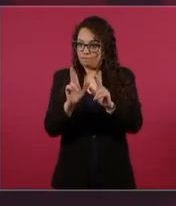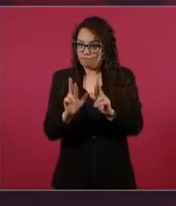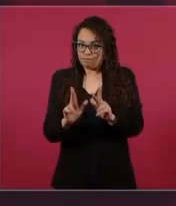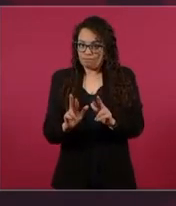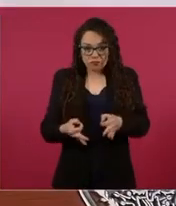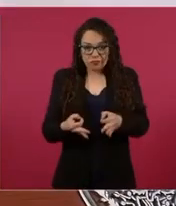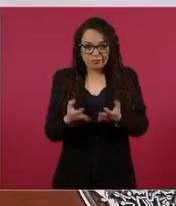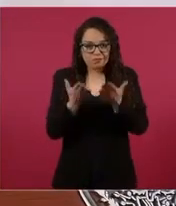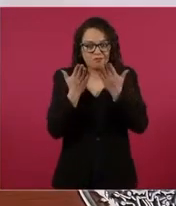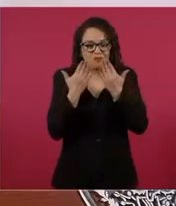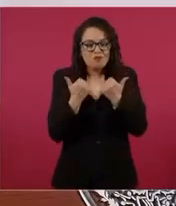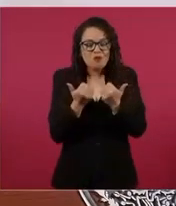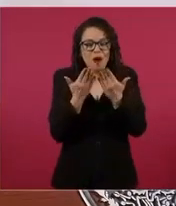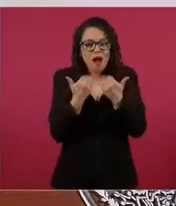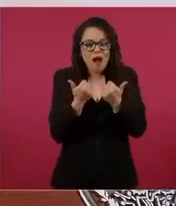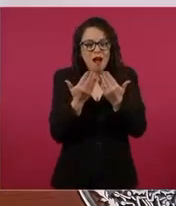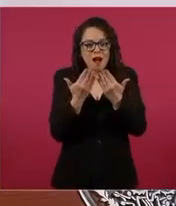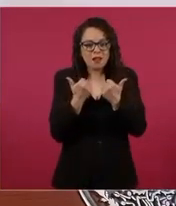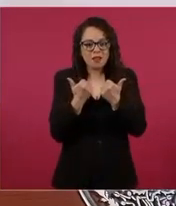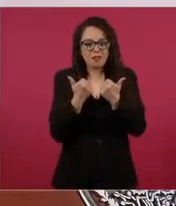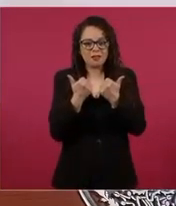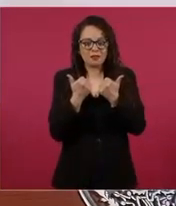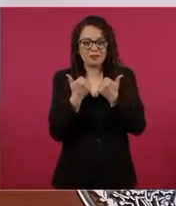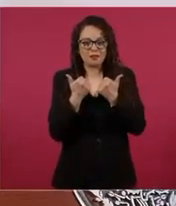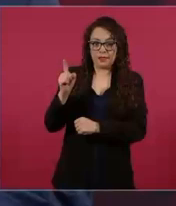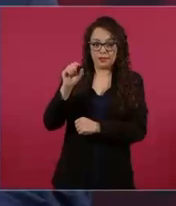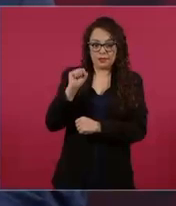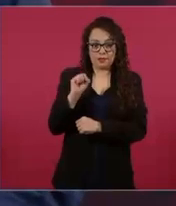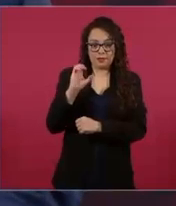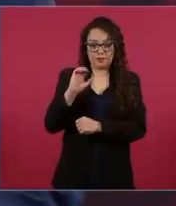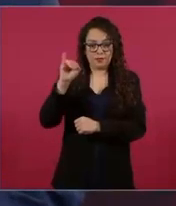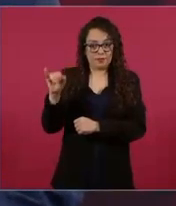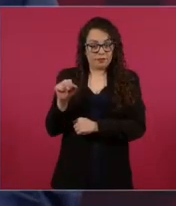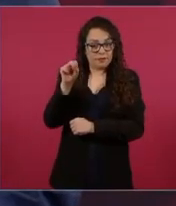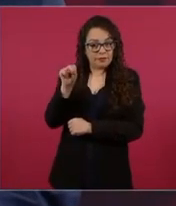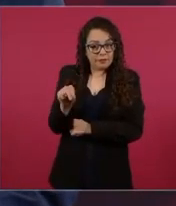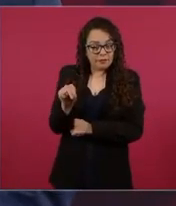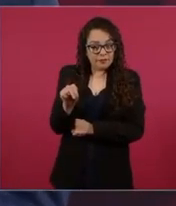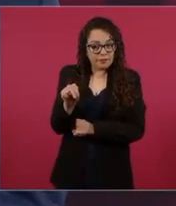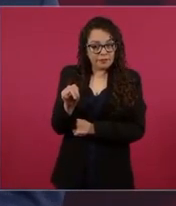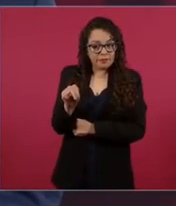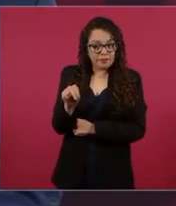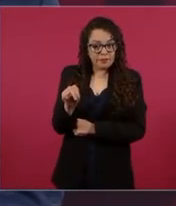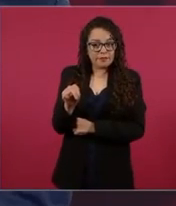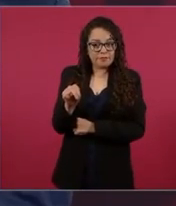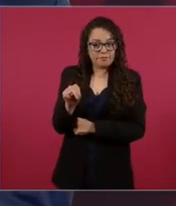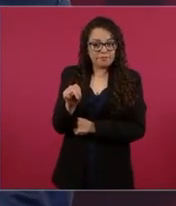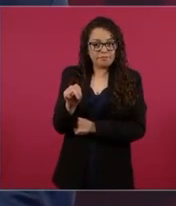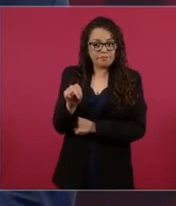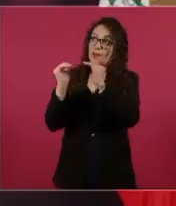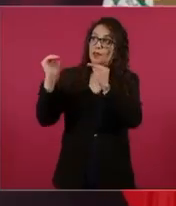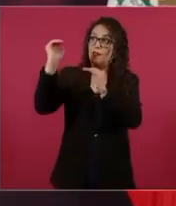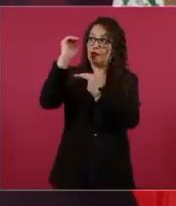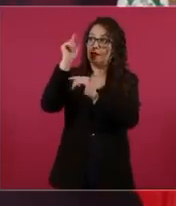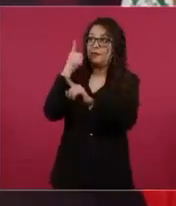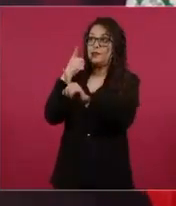gobernabilidad. Está rebasada la Corte. Aún cuando quisieran arriba